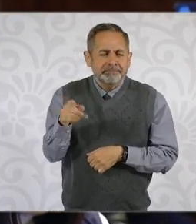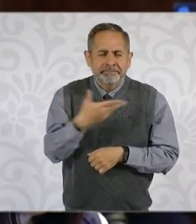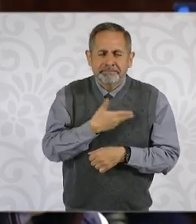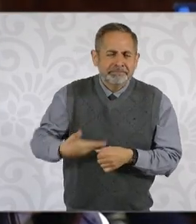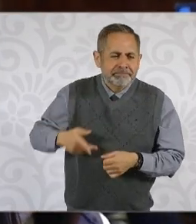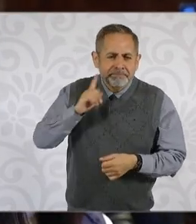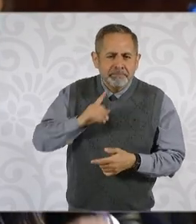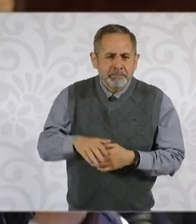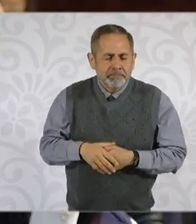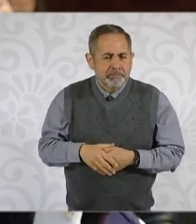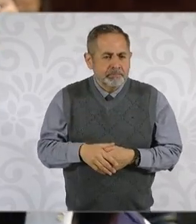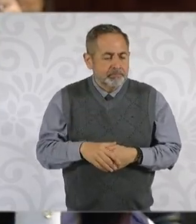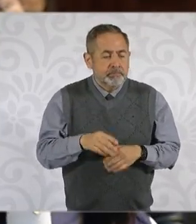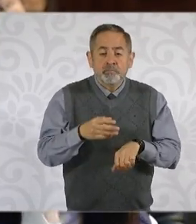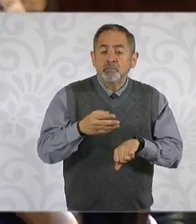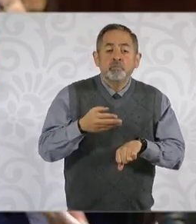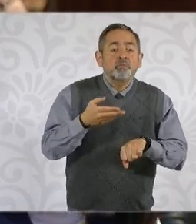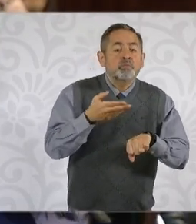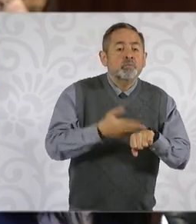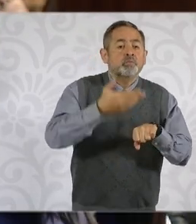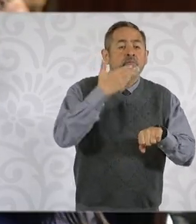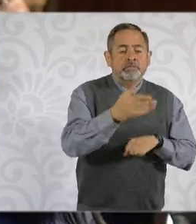muy buena, 22 por ciento,